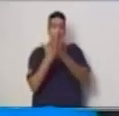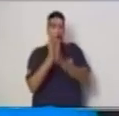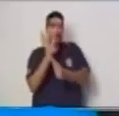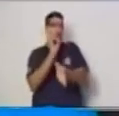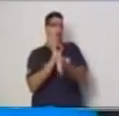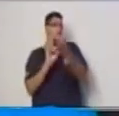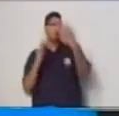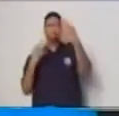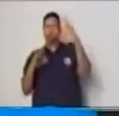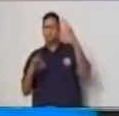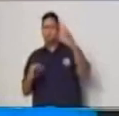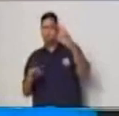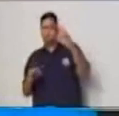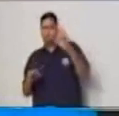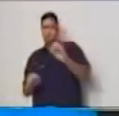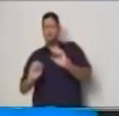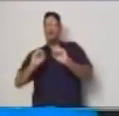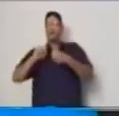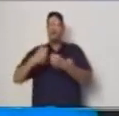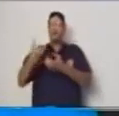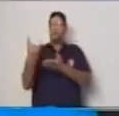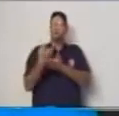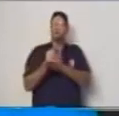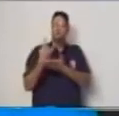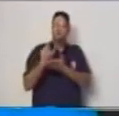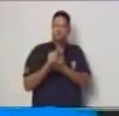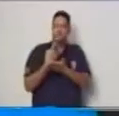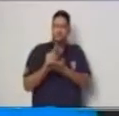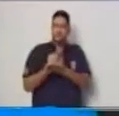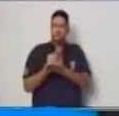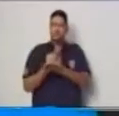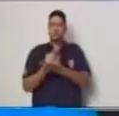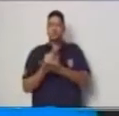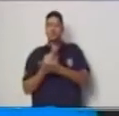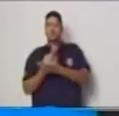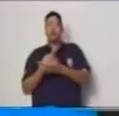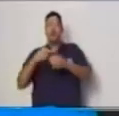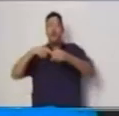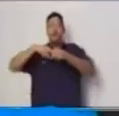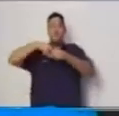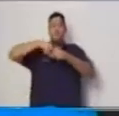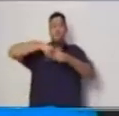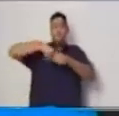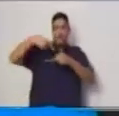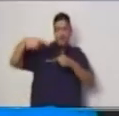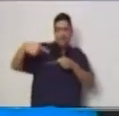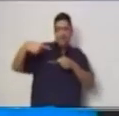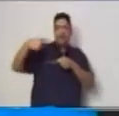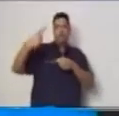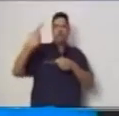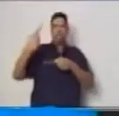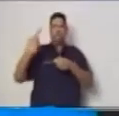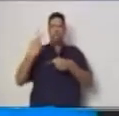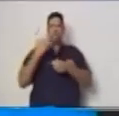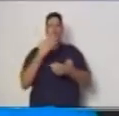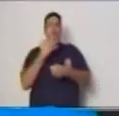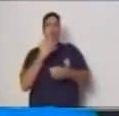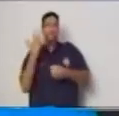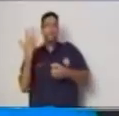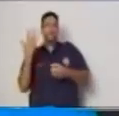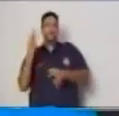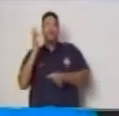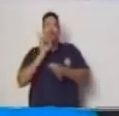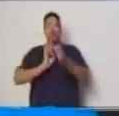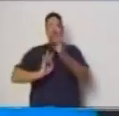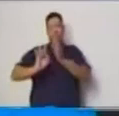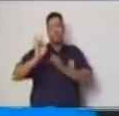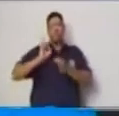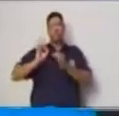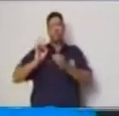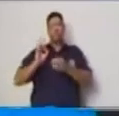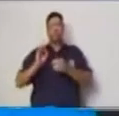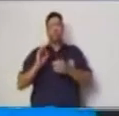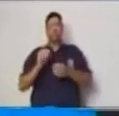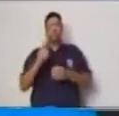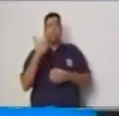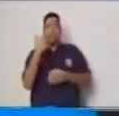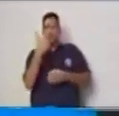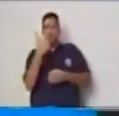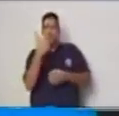utilizar un resaltador o un lapicero de otro color para subrayar y diferenciar